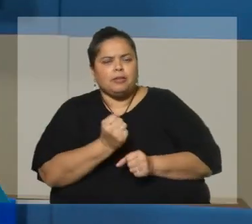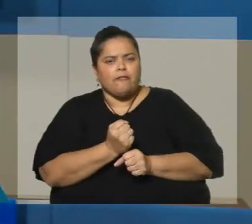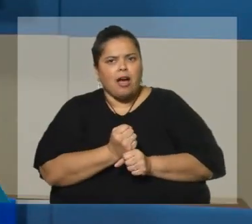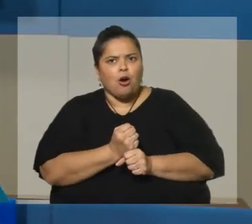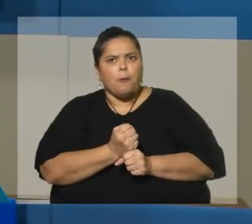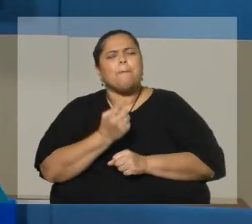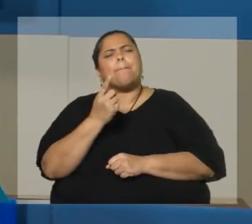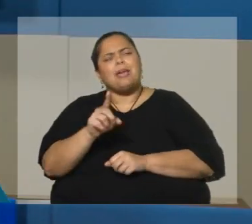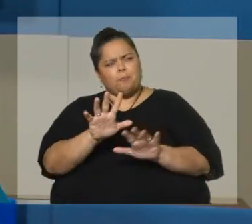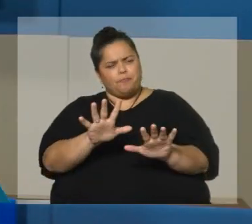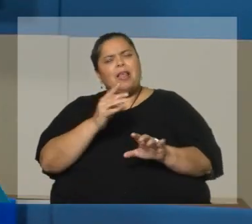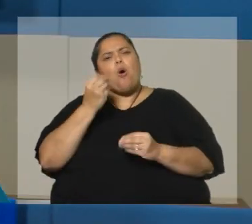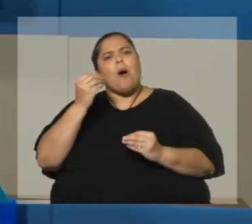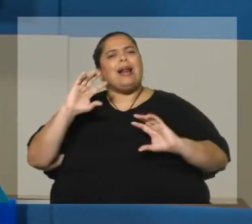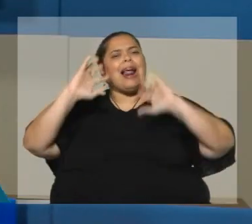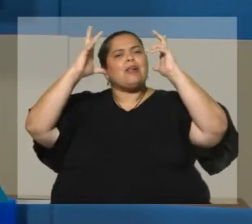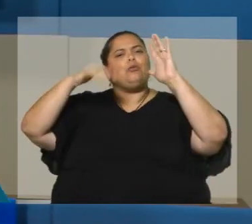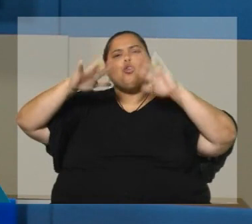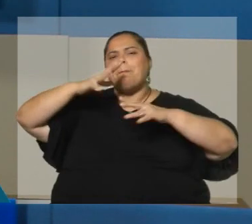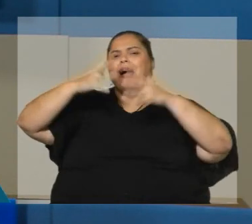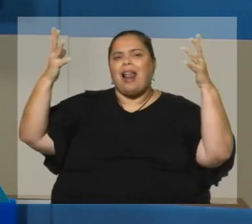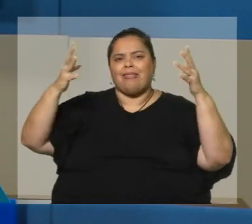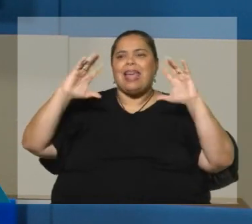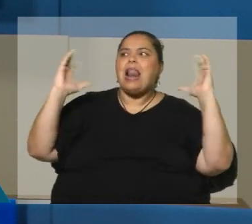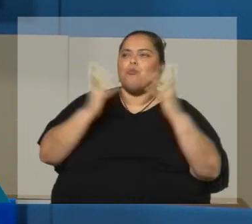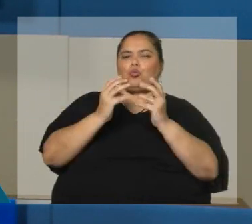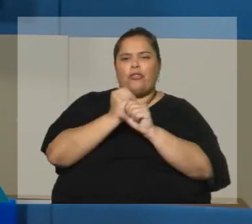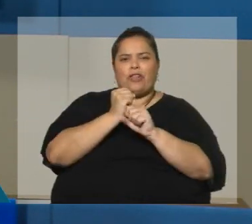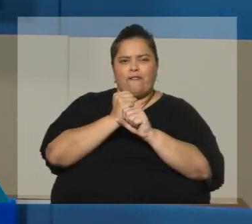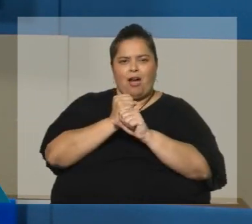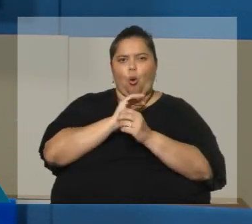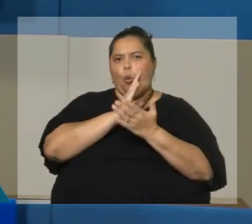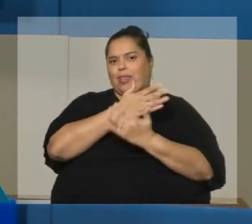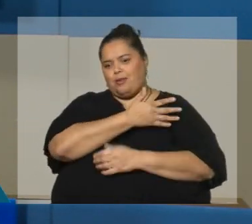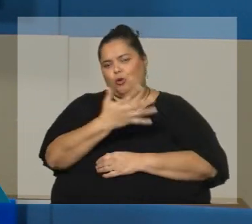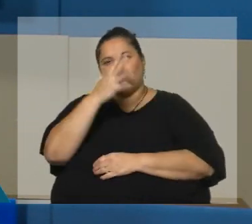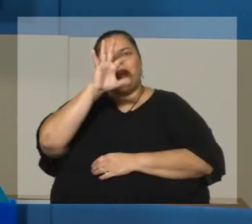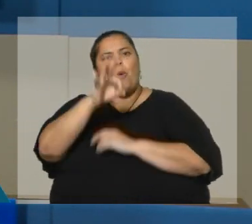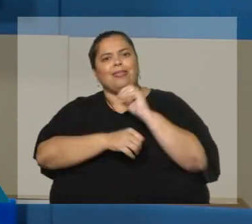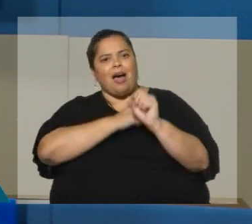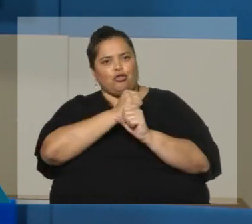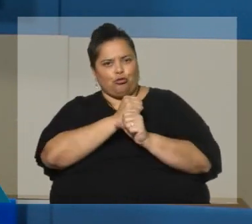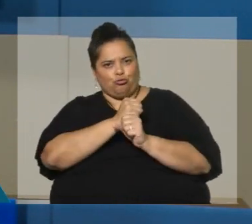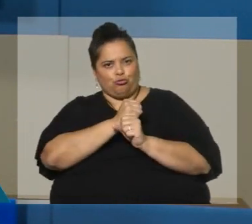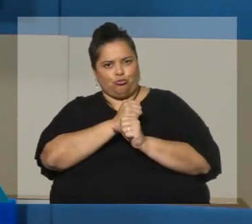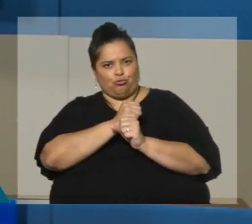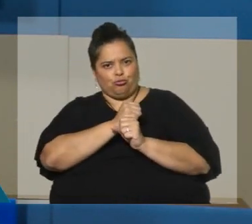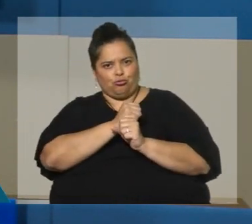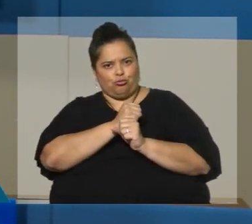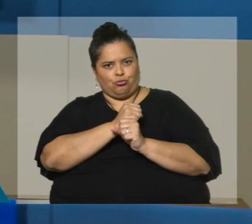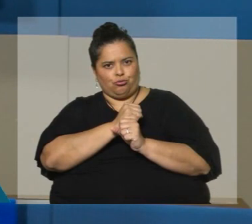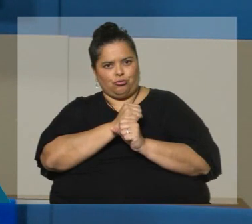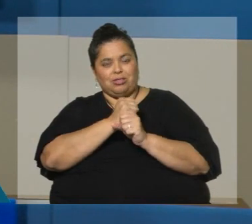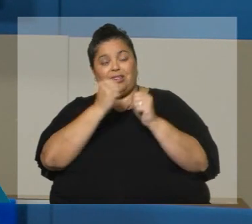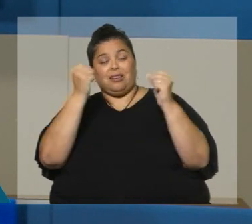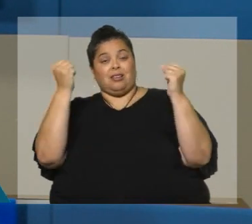¿Cuál es la revolución más grande que ha habido en el mundo laboral en los últimos 50 años? Es la masiva incorporación de